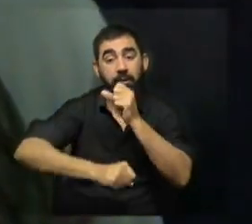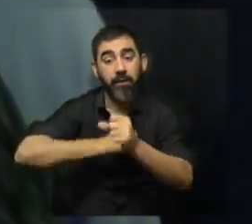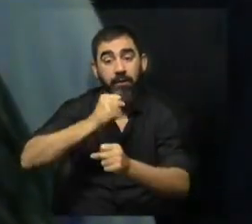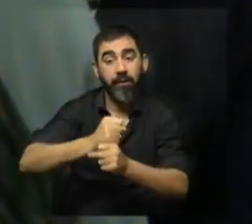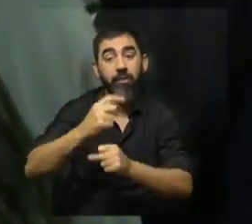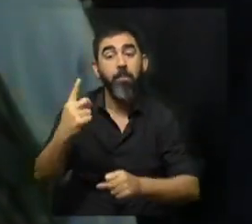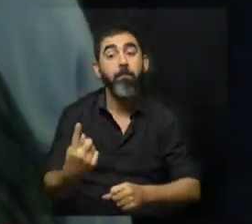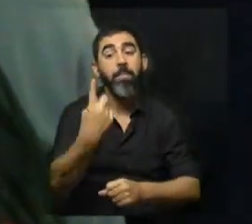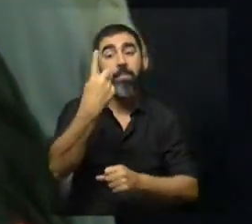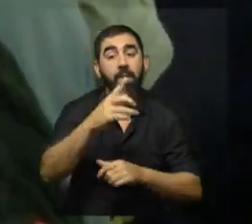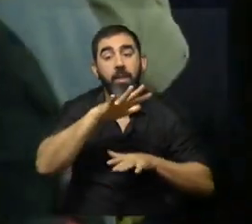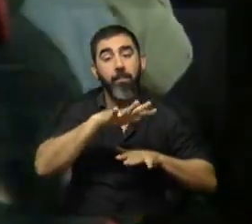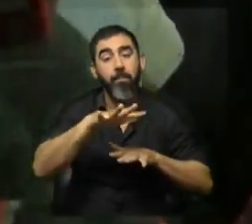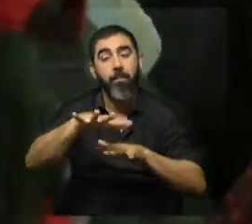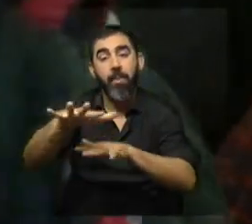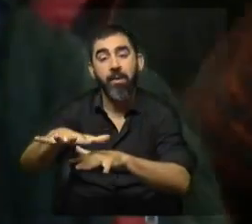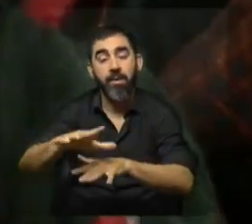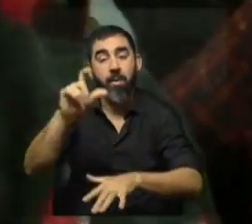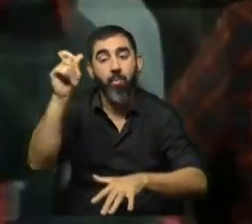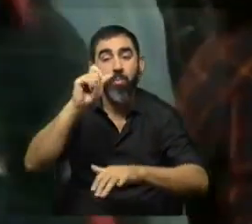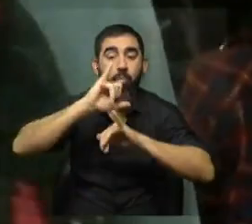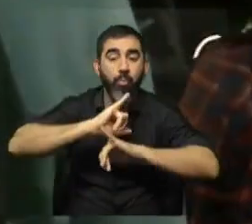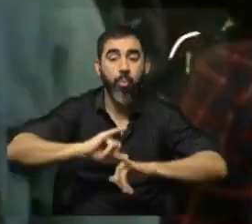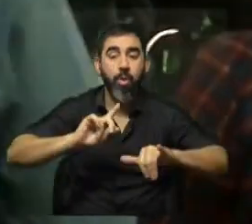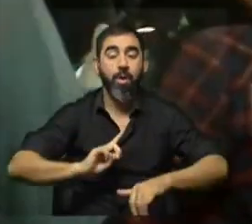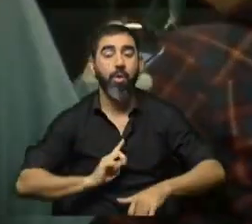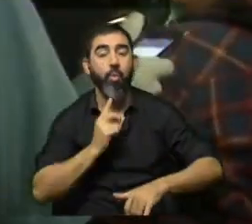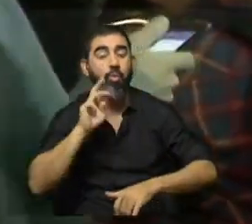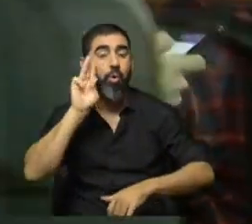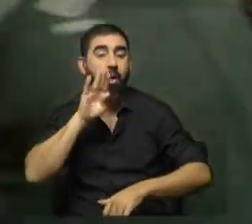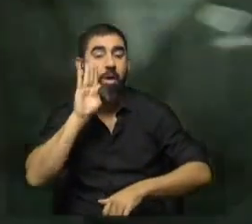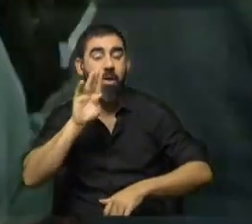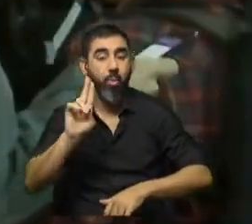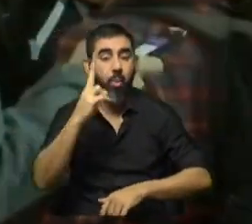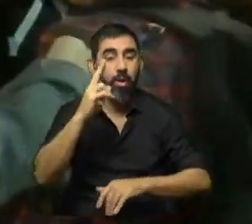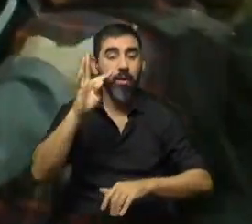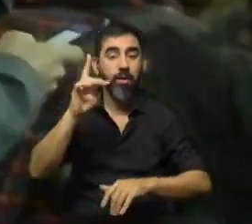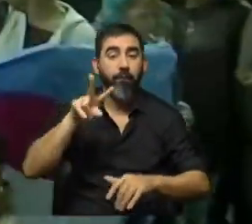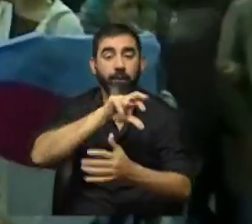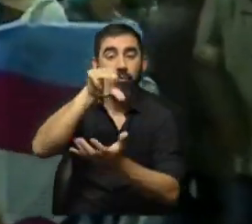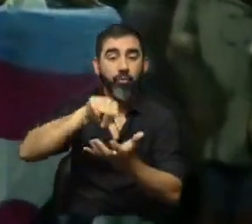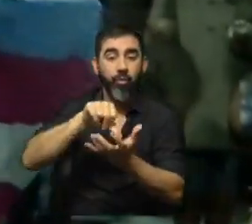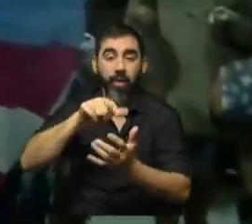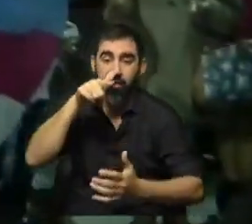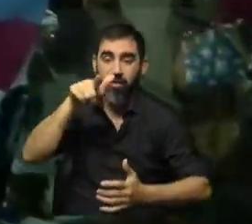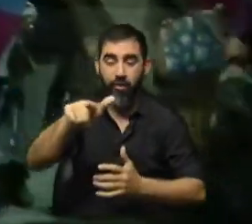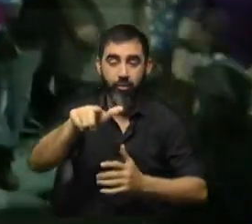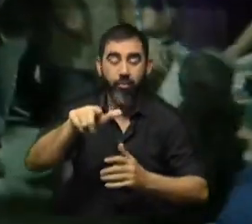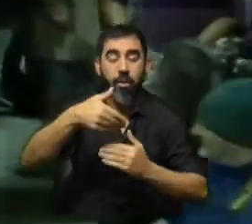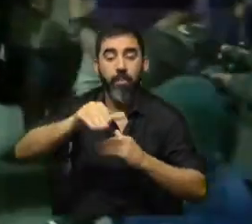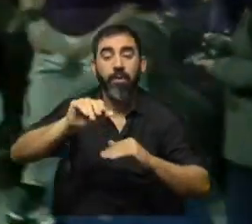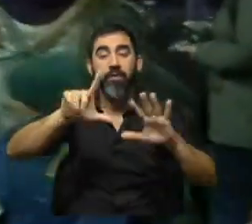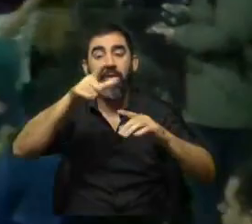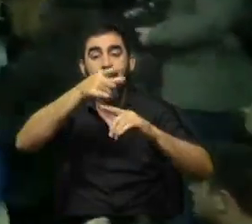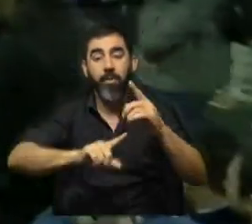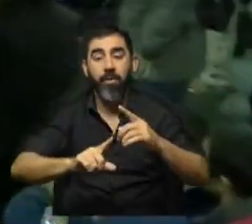la primera marcha de la manifestación pública de Orgullo Gay en Uruguay. Y TV Ciudad, como dijimos, transmitirá en directo a partir de las 19 y